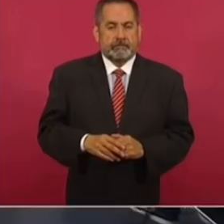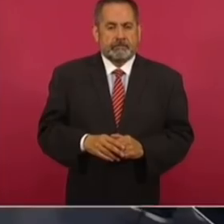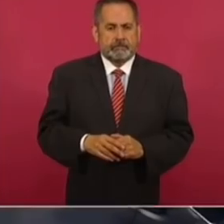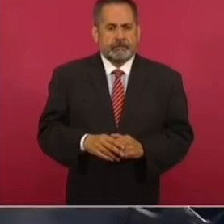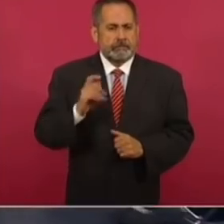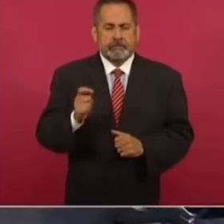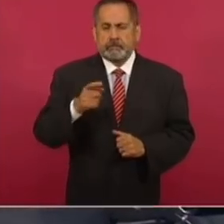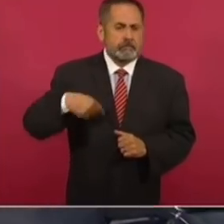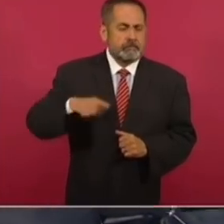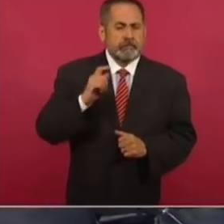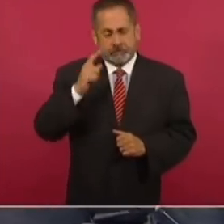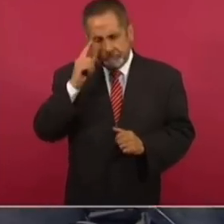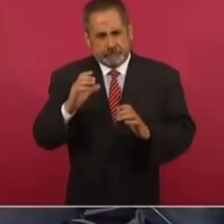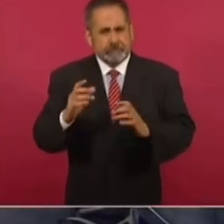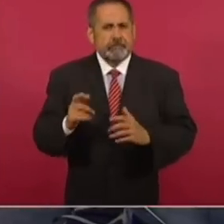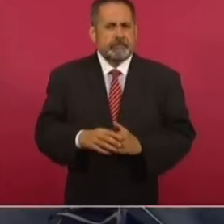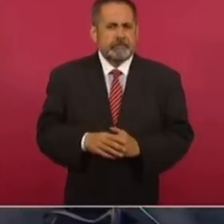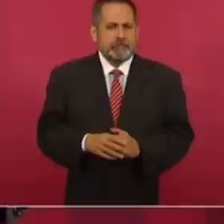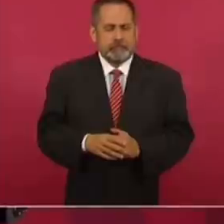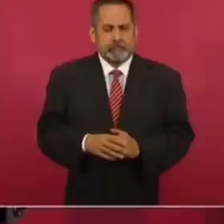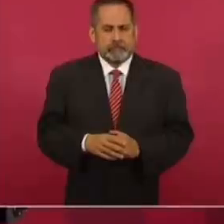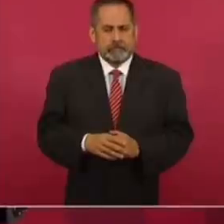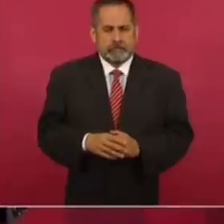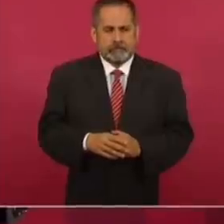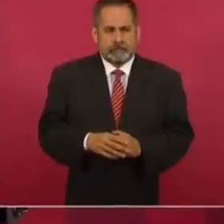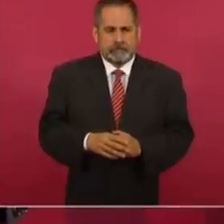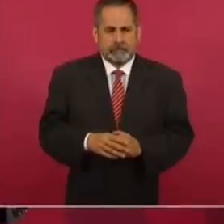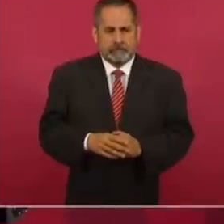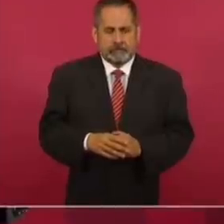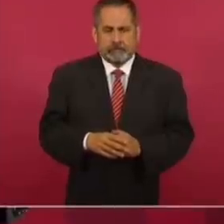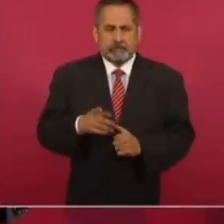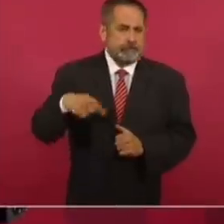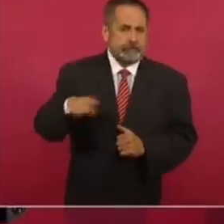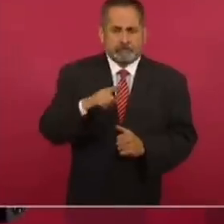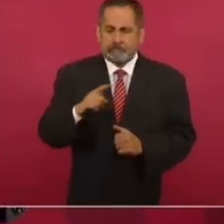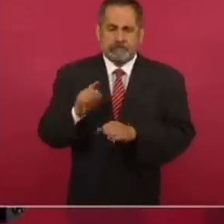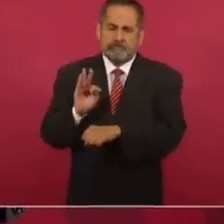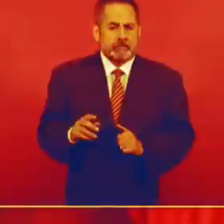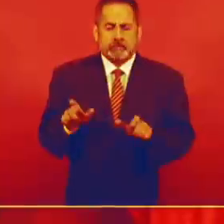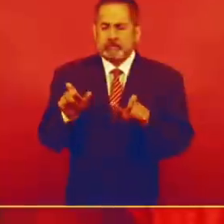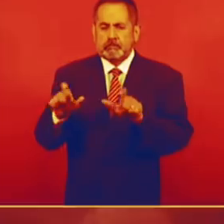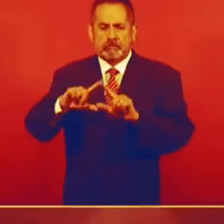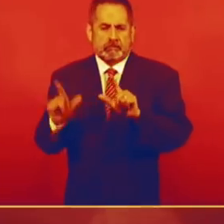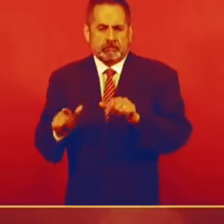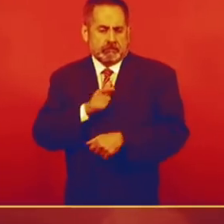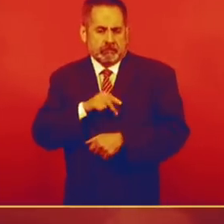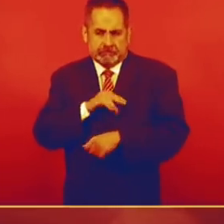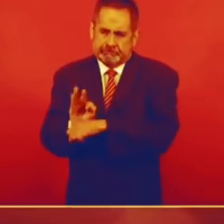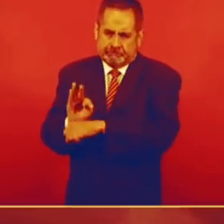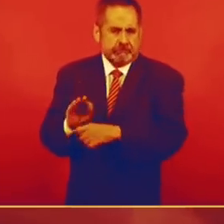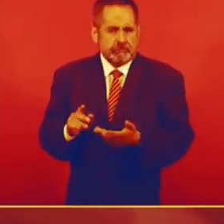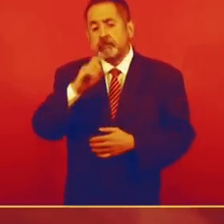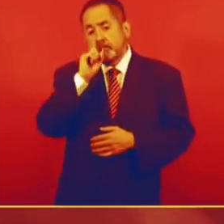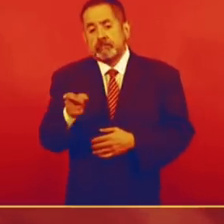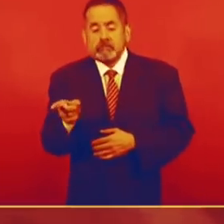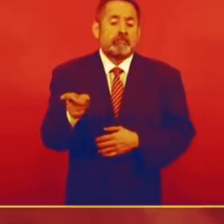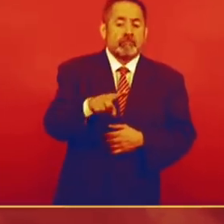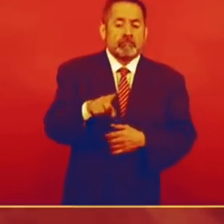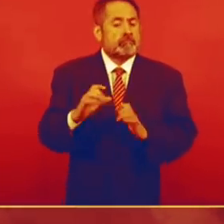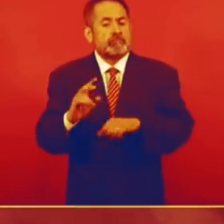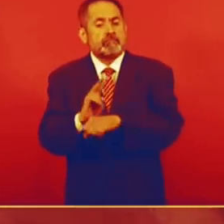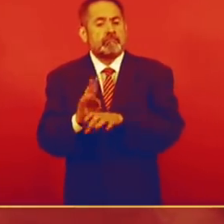Porque cuidamos a los elementos de las Fuerzas Armadas. También cuidamos a